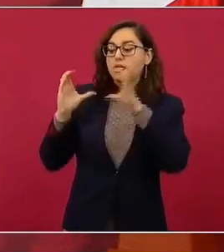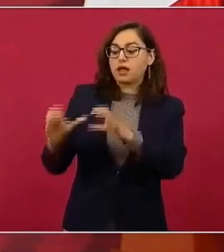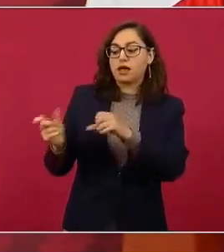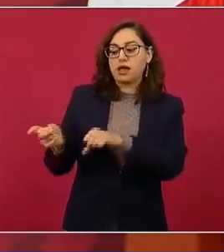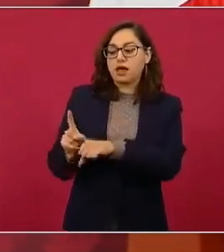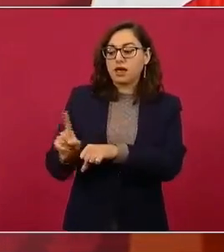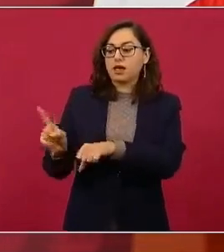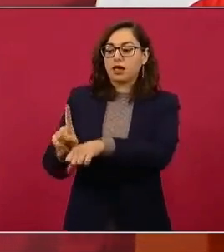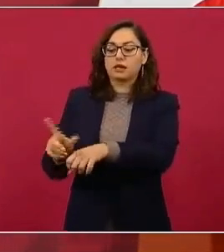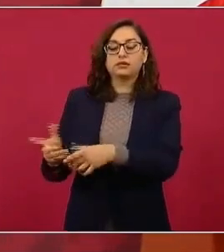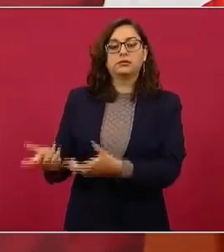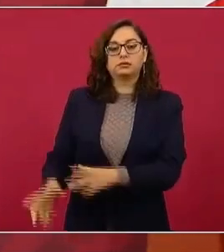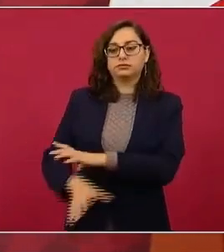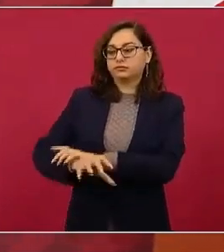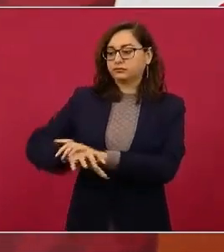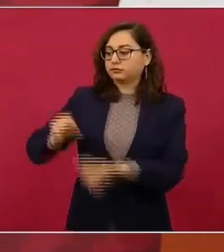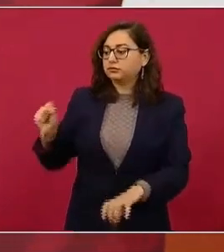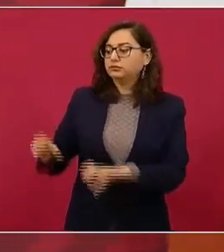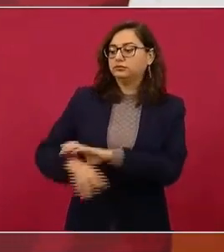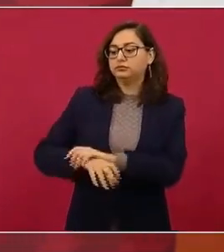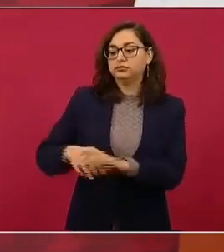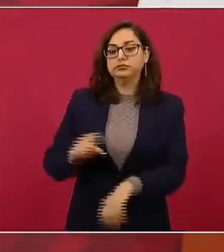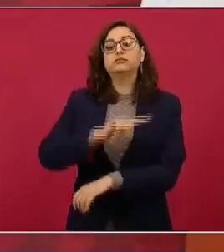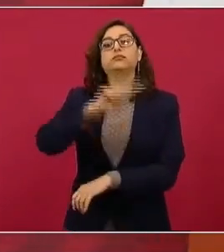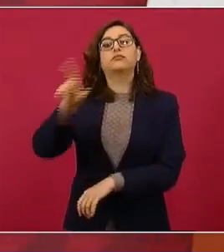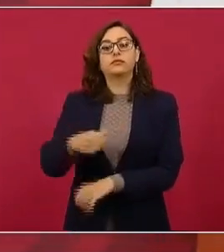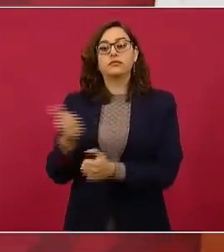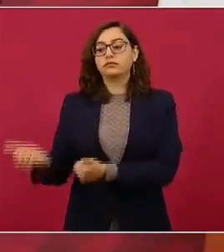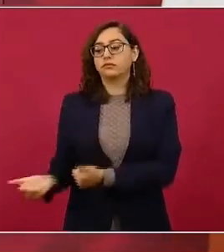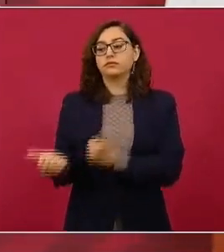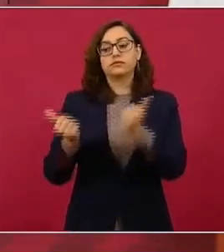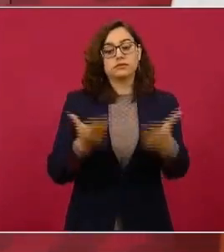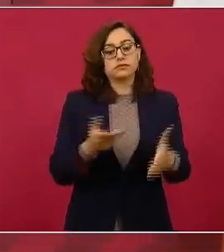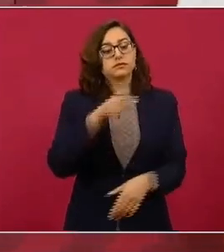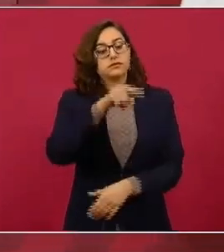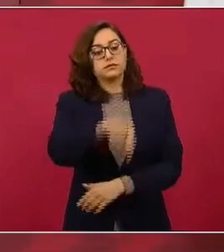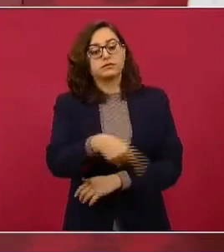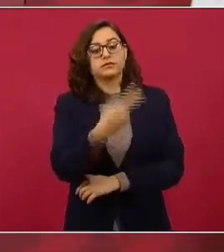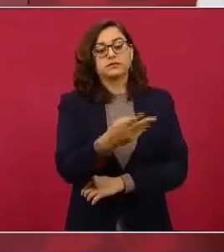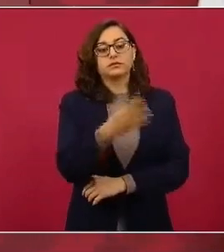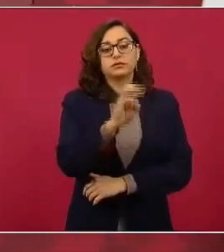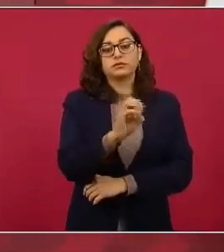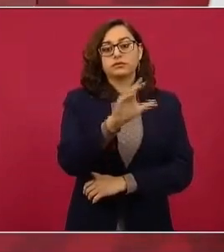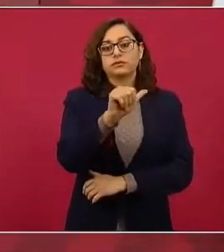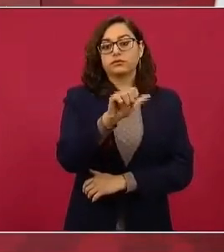se van a tener que hacer instalaciones. Entonces,